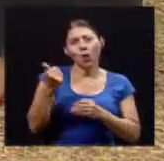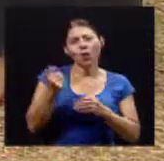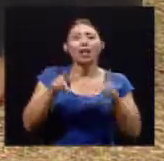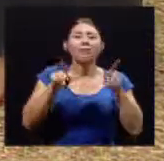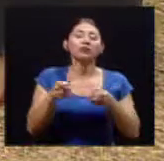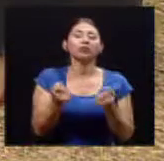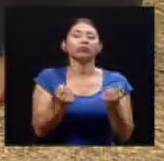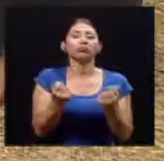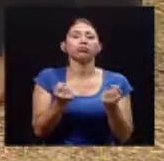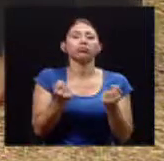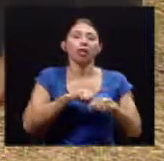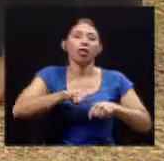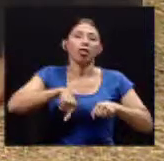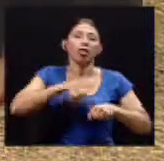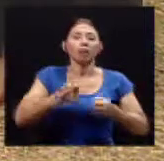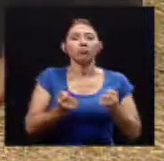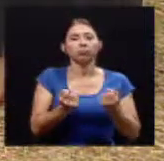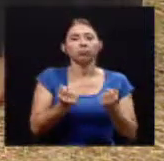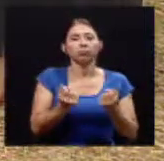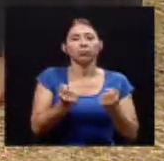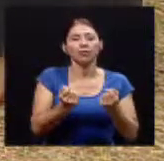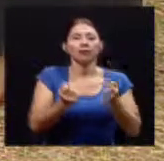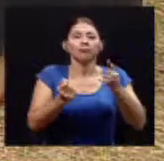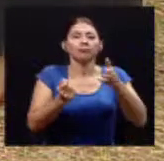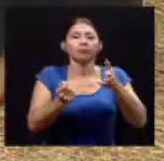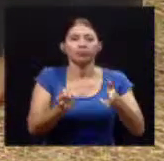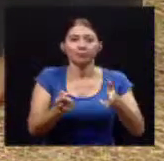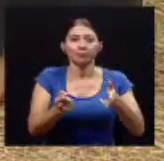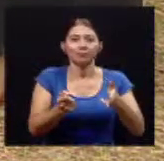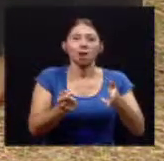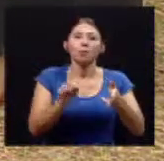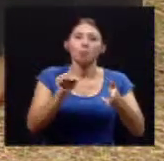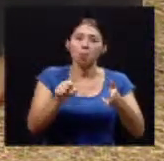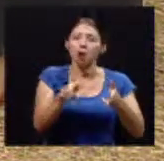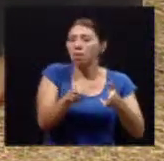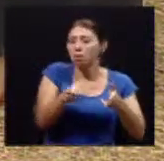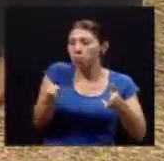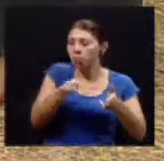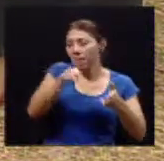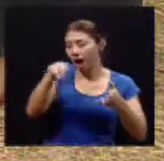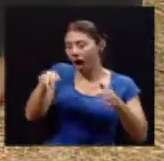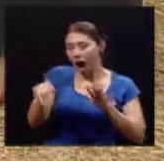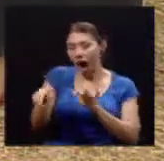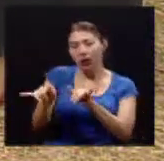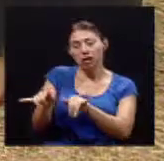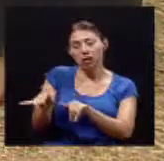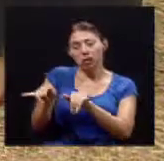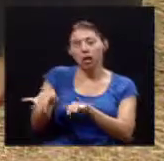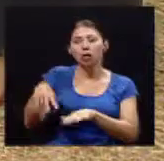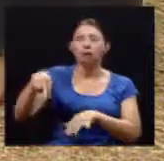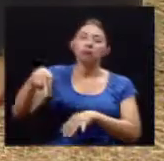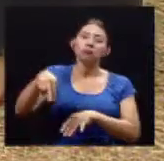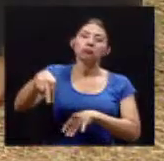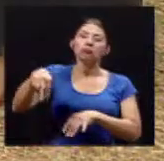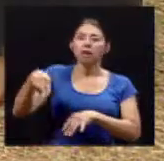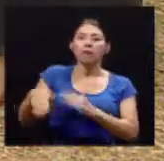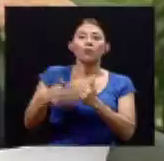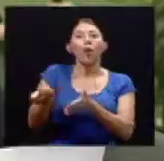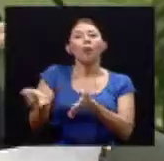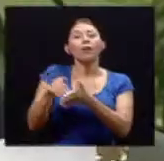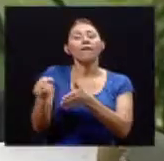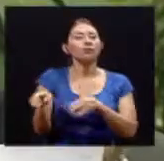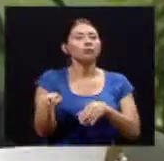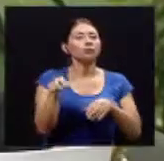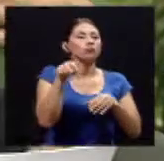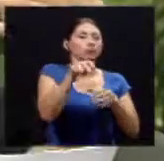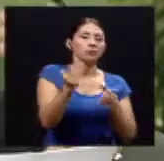dé esa marea que puede producir un accidente pensando en términos personales pero yo considero y que